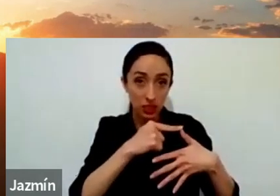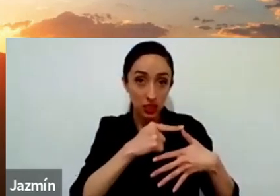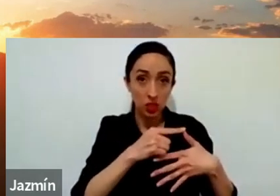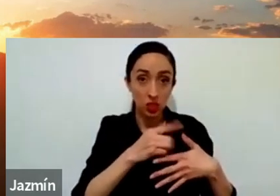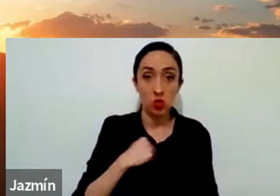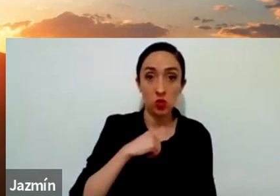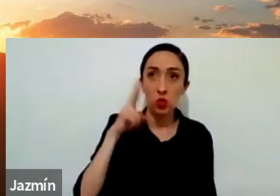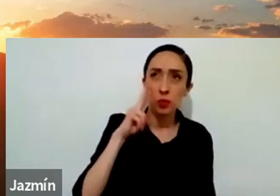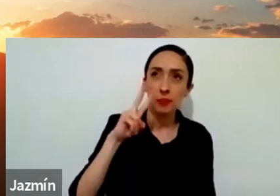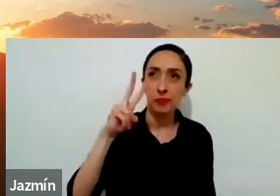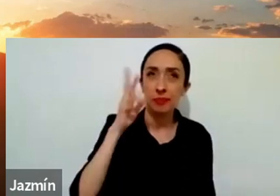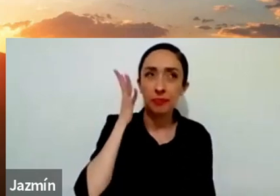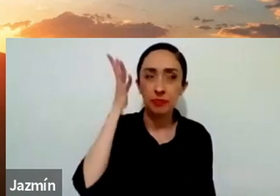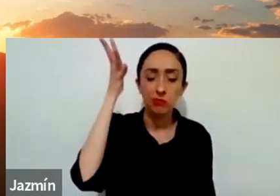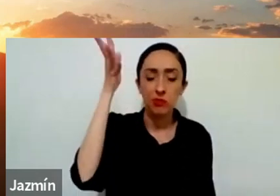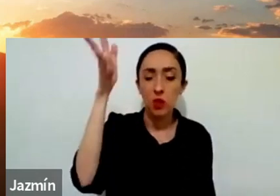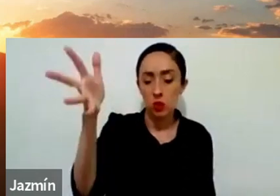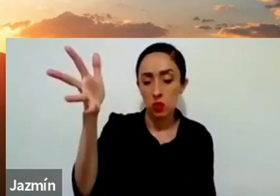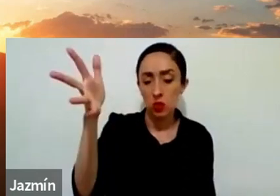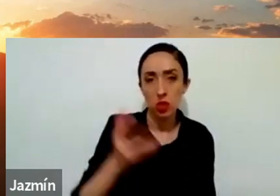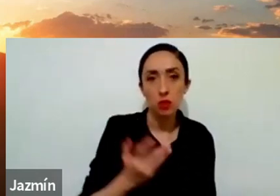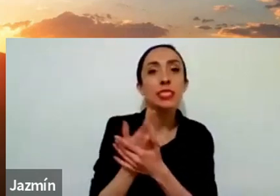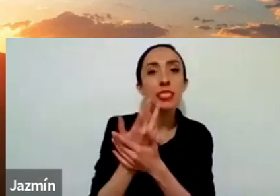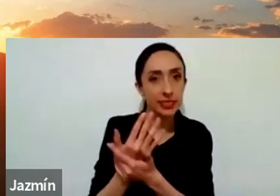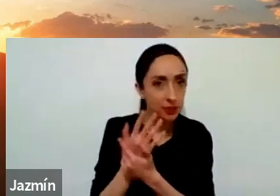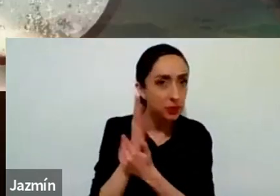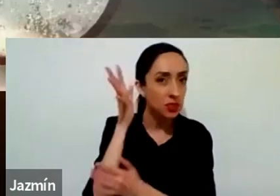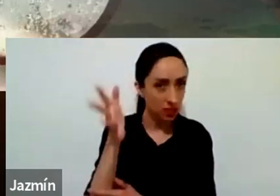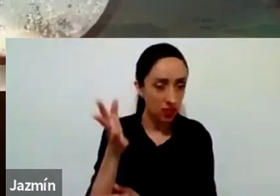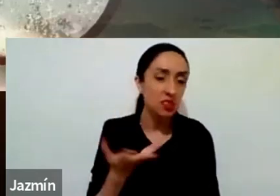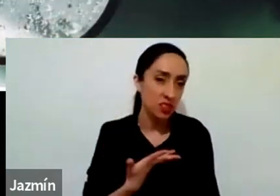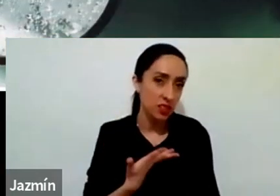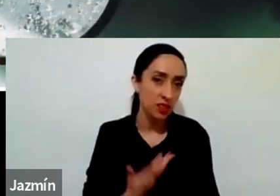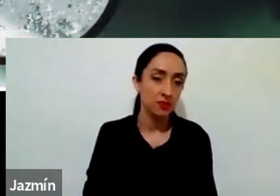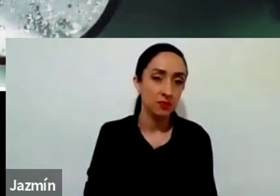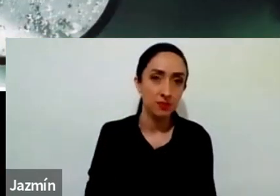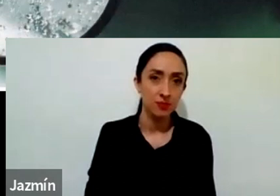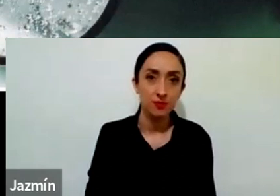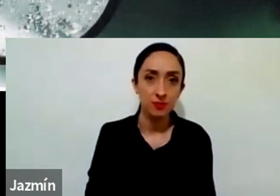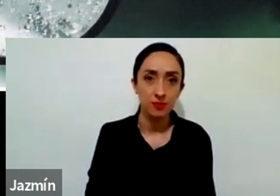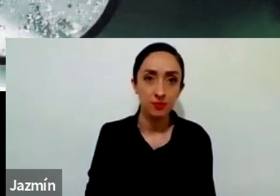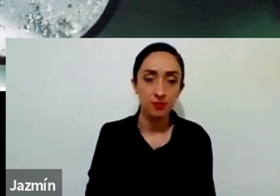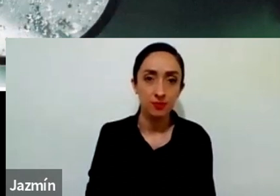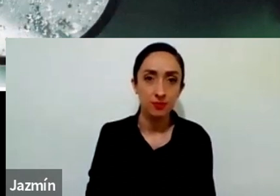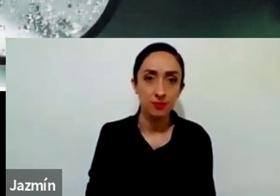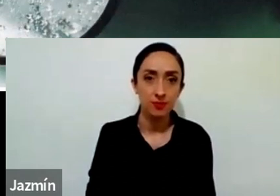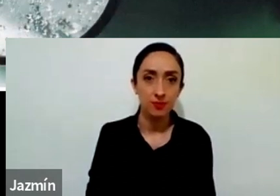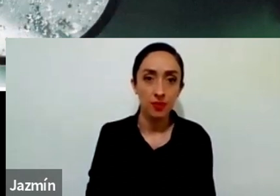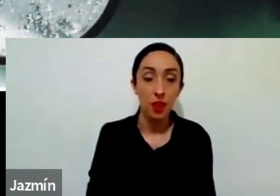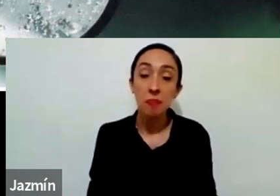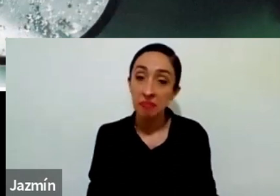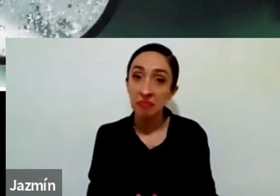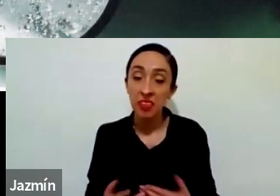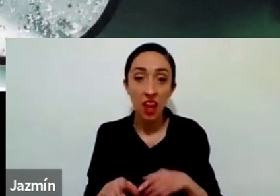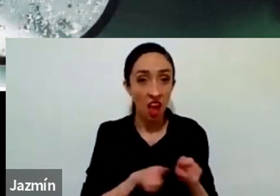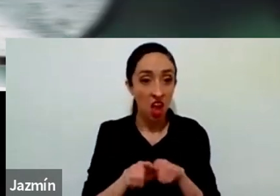esperanza, basado en esa experiencia que tuve durante el día. Así que, hermanos y hermanos, este es el examen